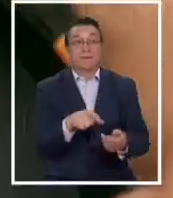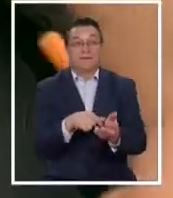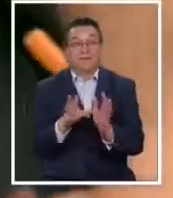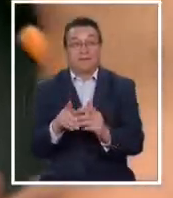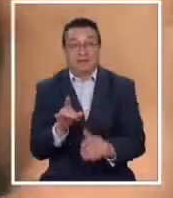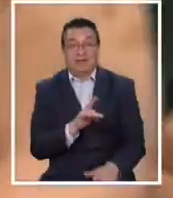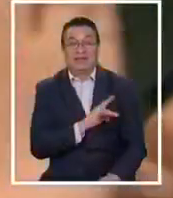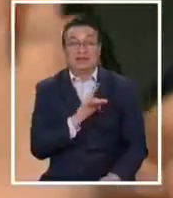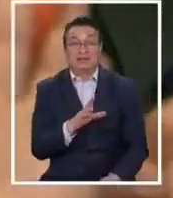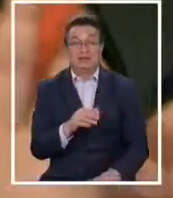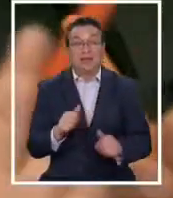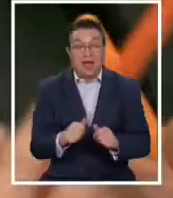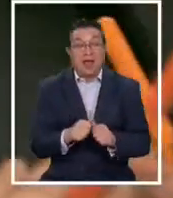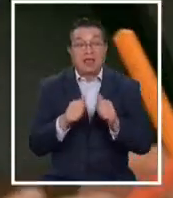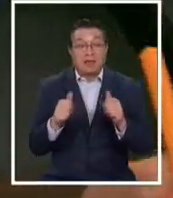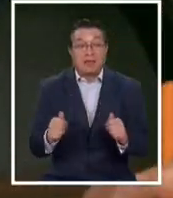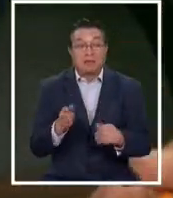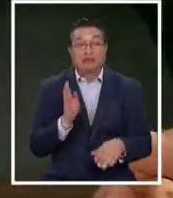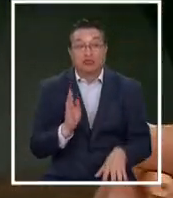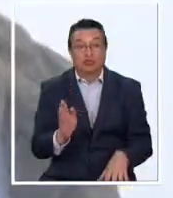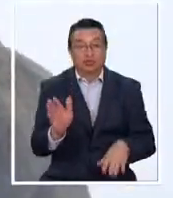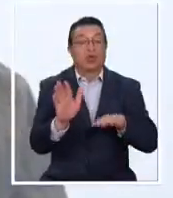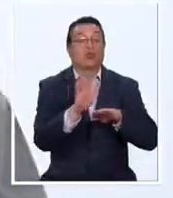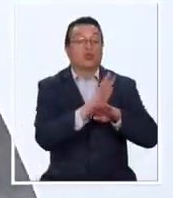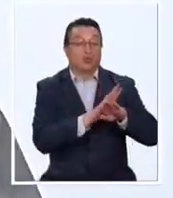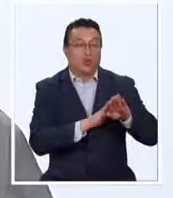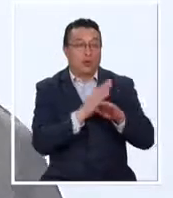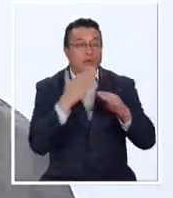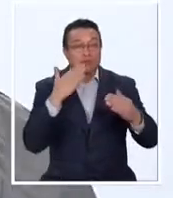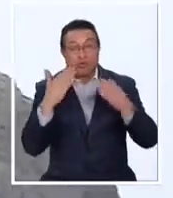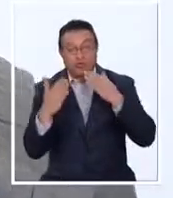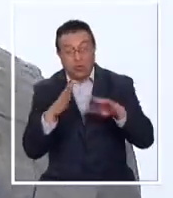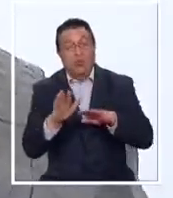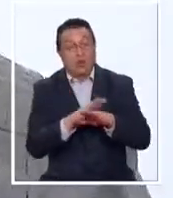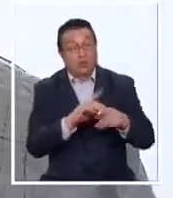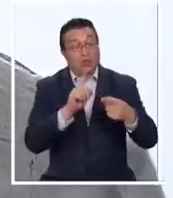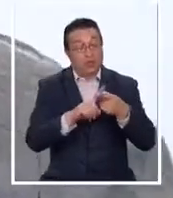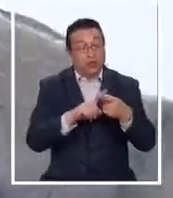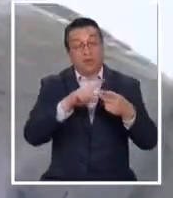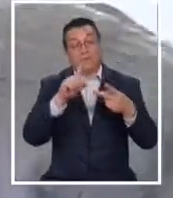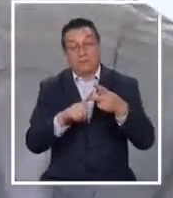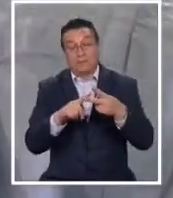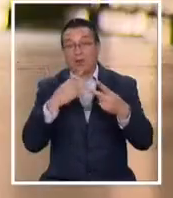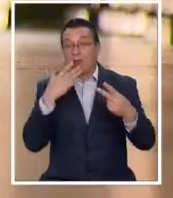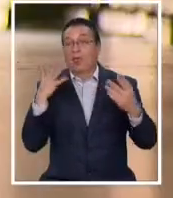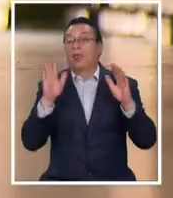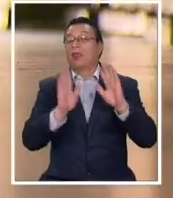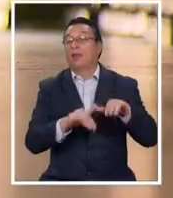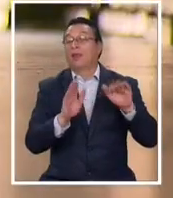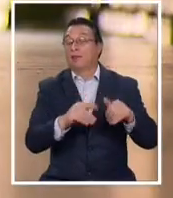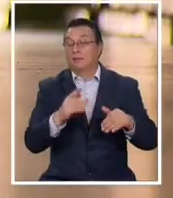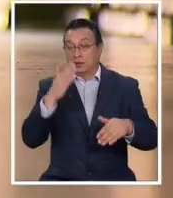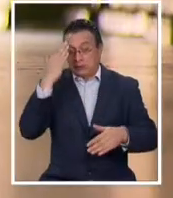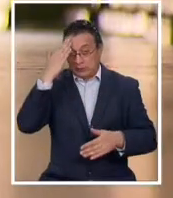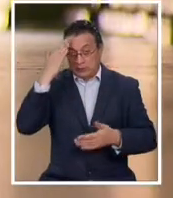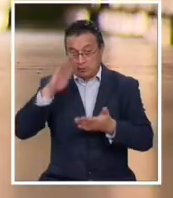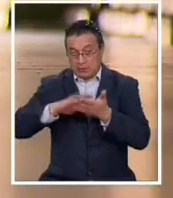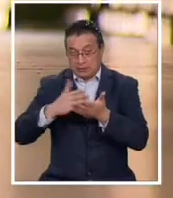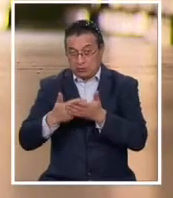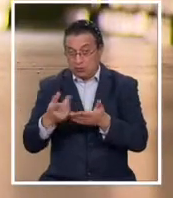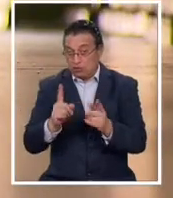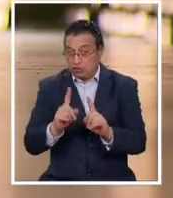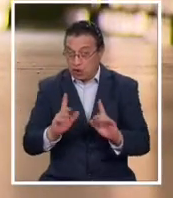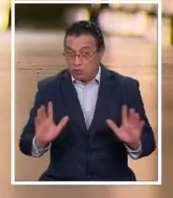porque además de continuar con las precauciones para evitar contagios, no se debe descuidar la salud mental de sus